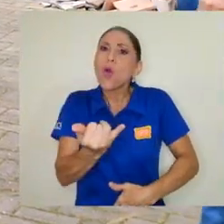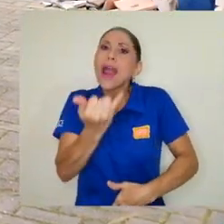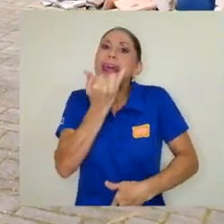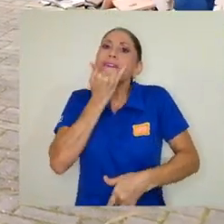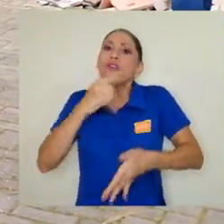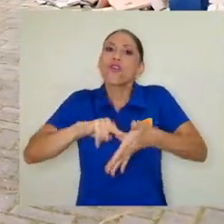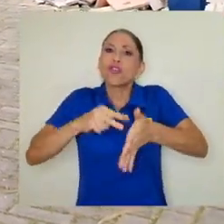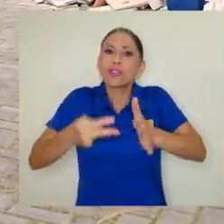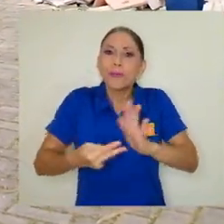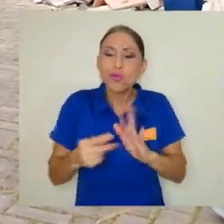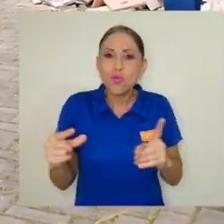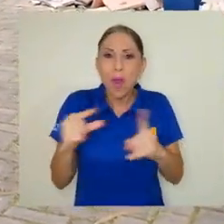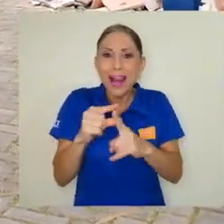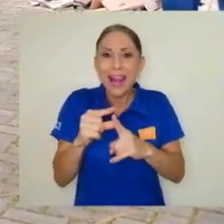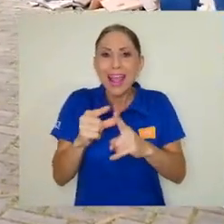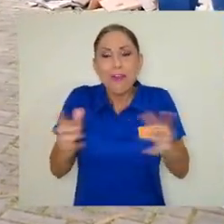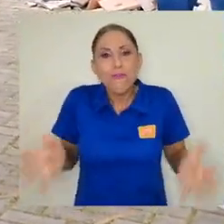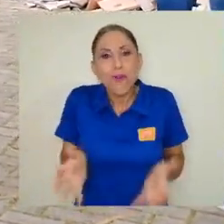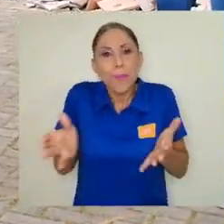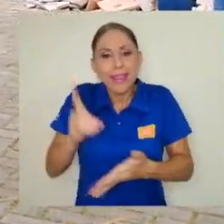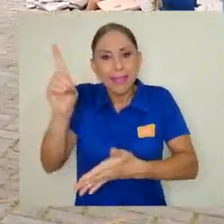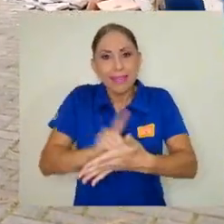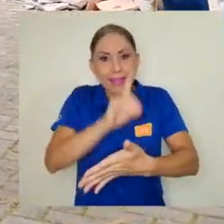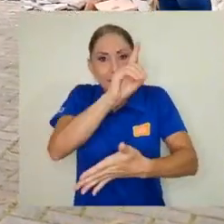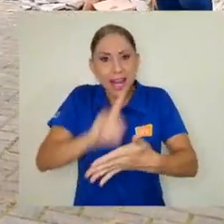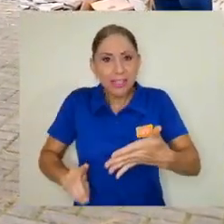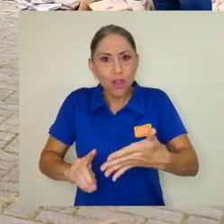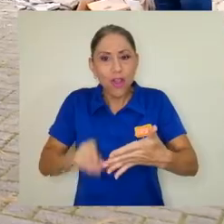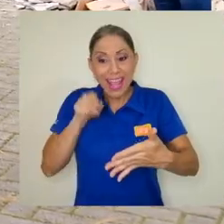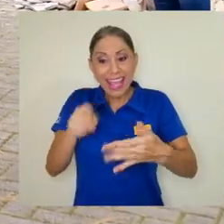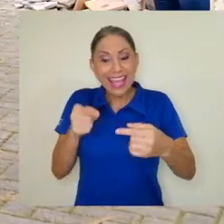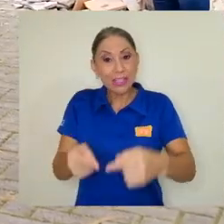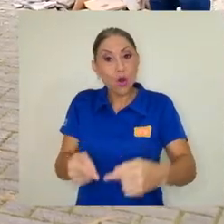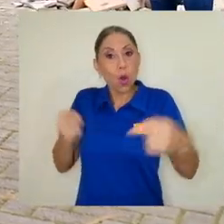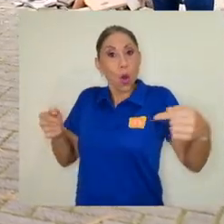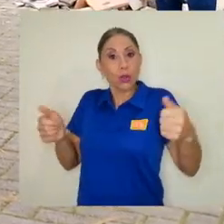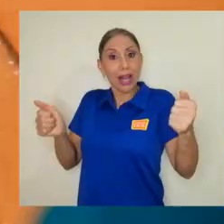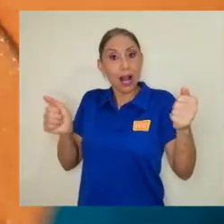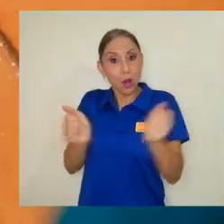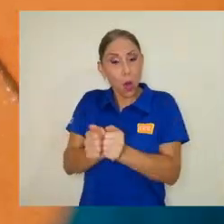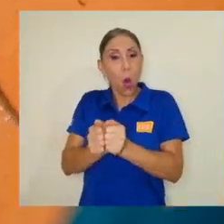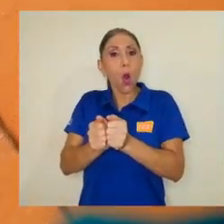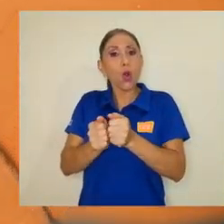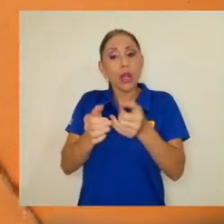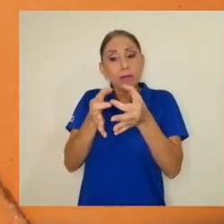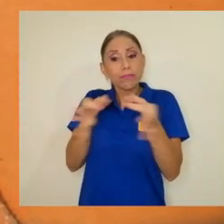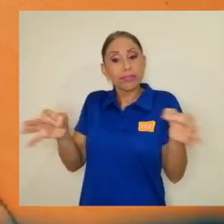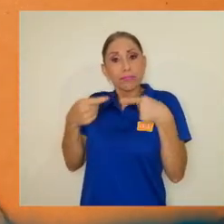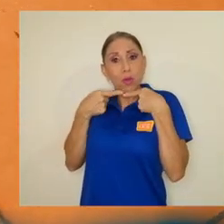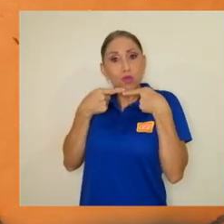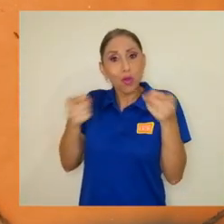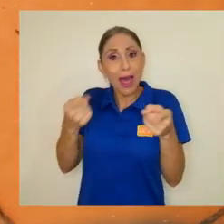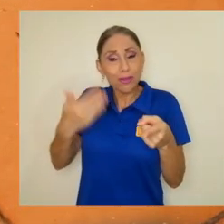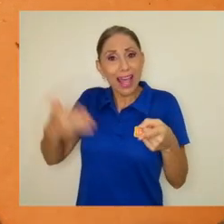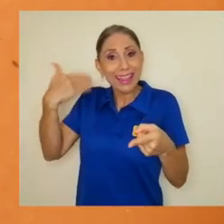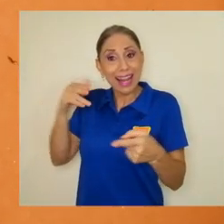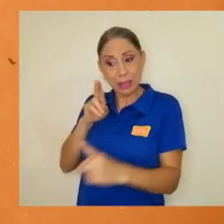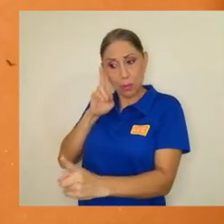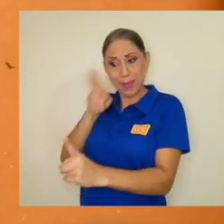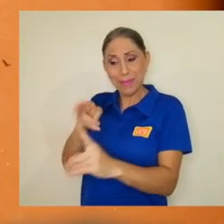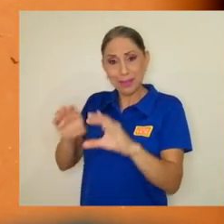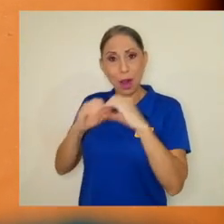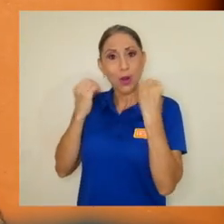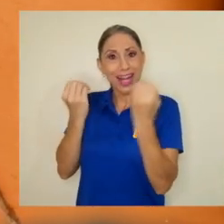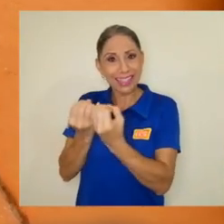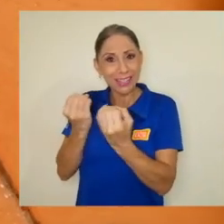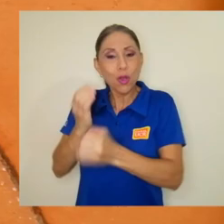conceptual que fomenta la discriminación y entra en oposición con postulados emitidos anteriormente por esta